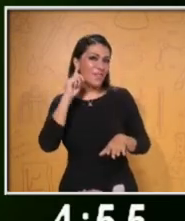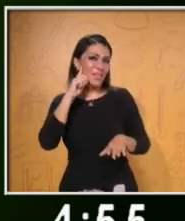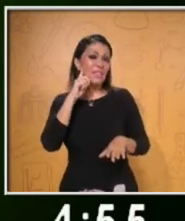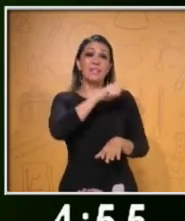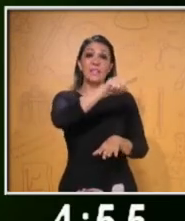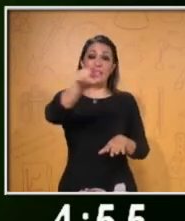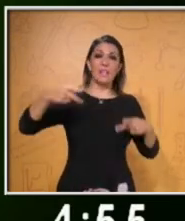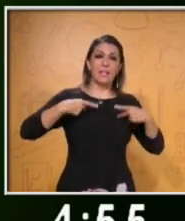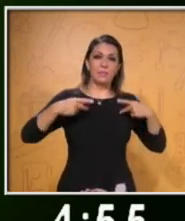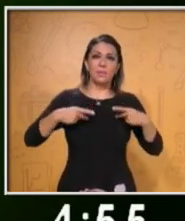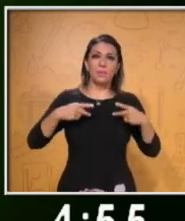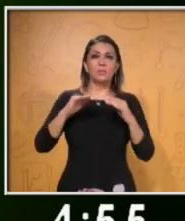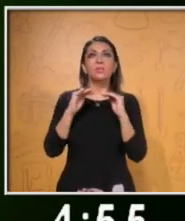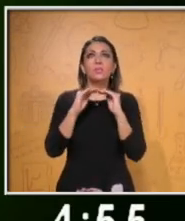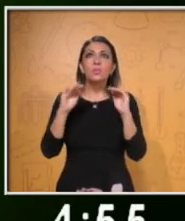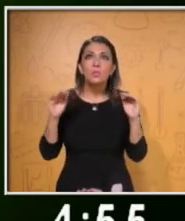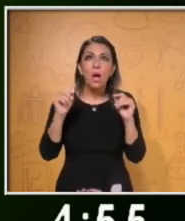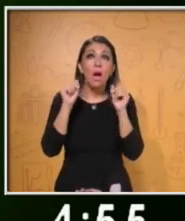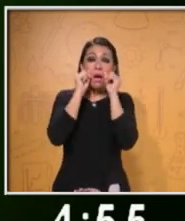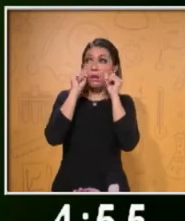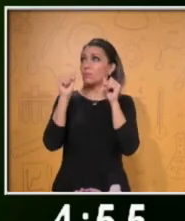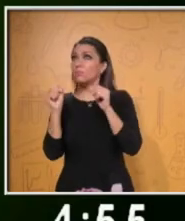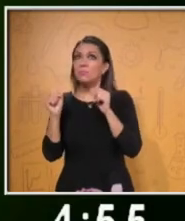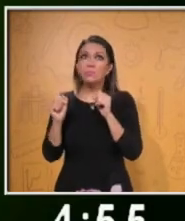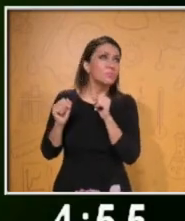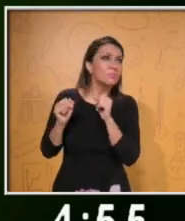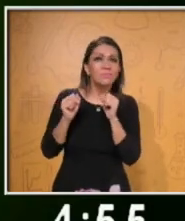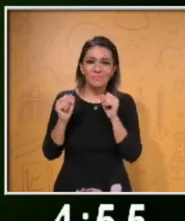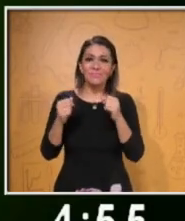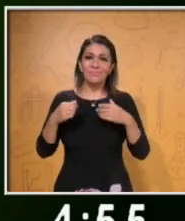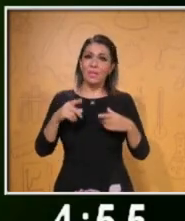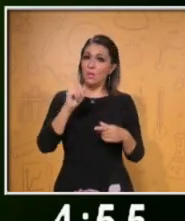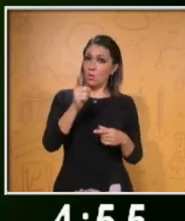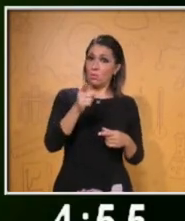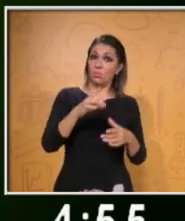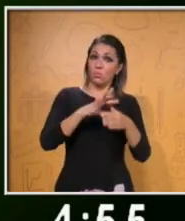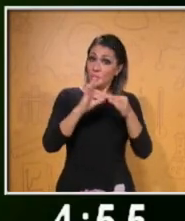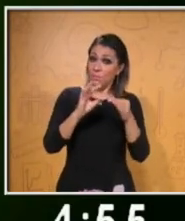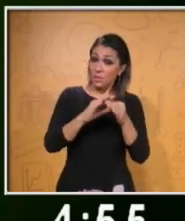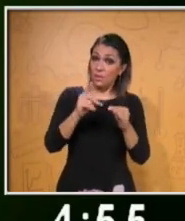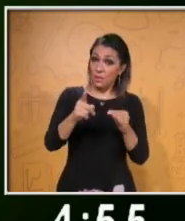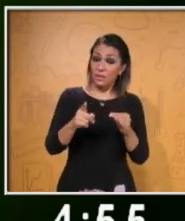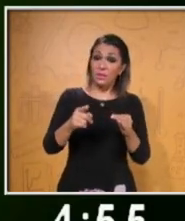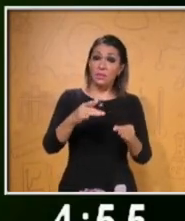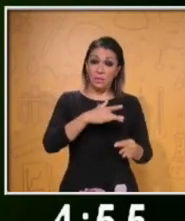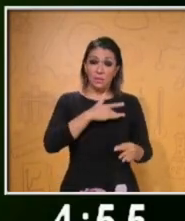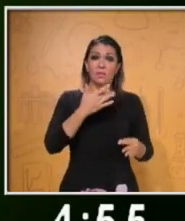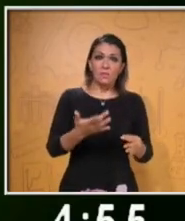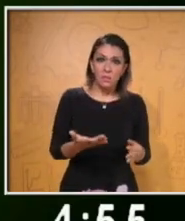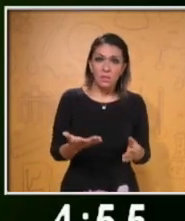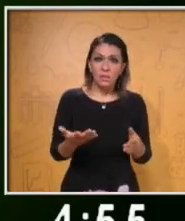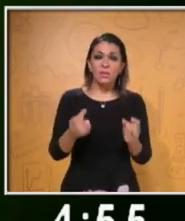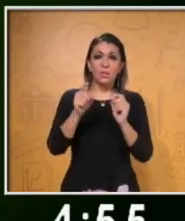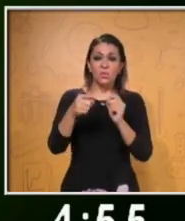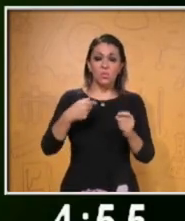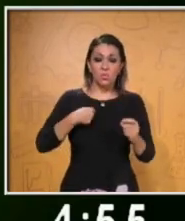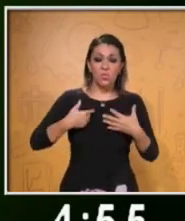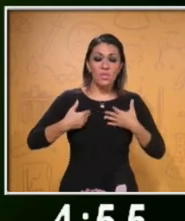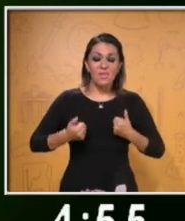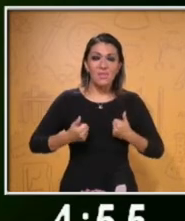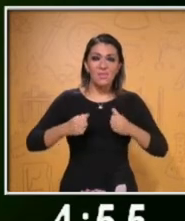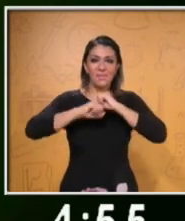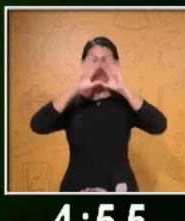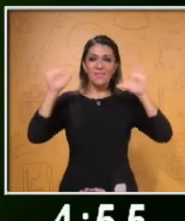aburra el que nos esté escuchando. Mientras estás exponiendo, lo que va a dar sentido es que tú tengas claro lo que estás